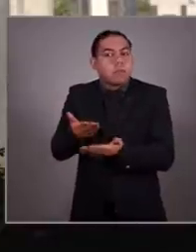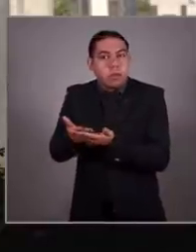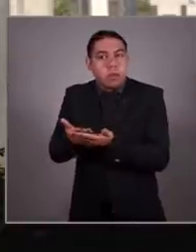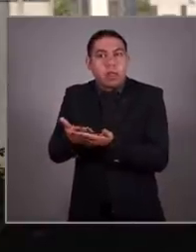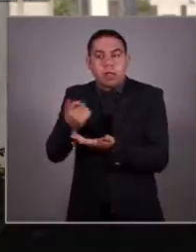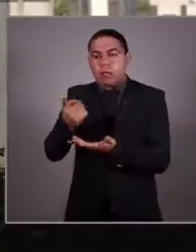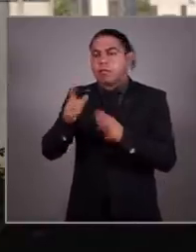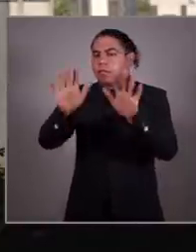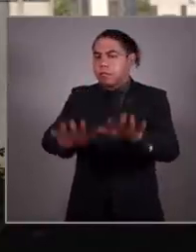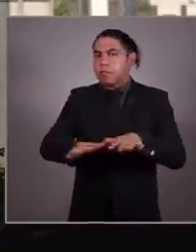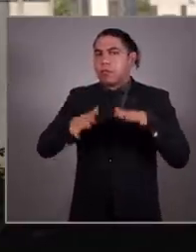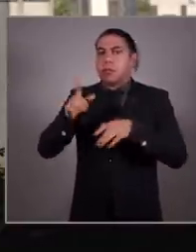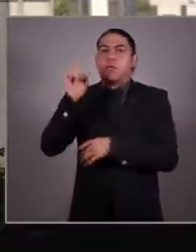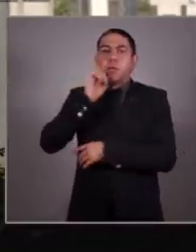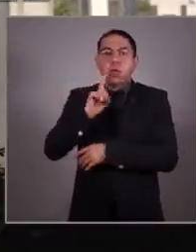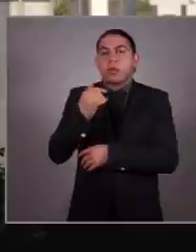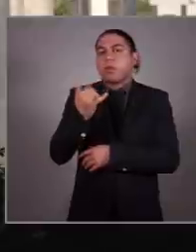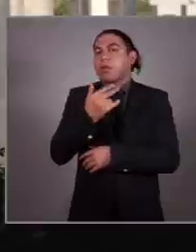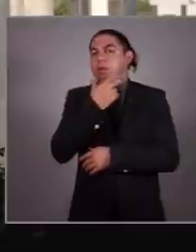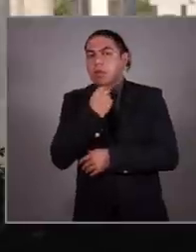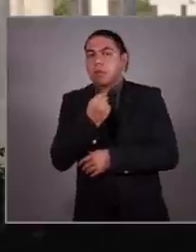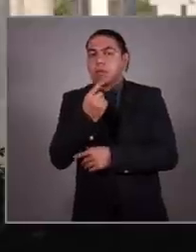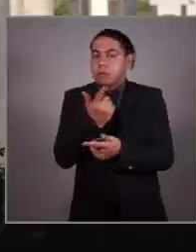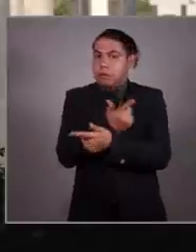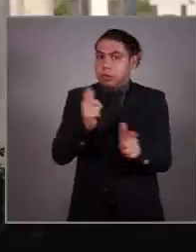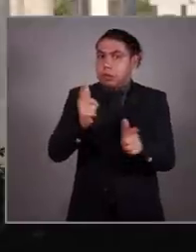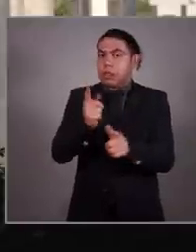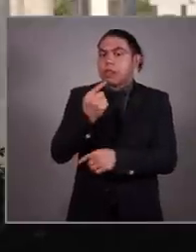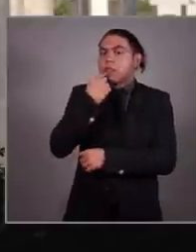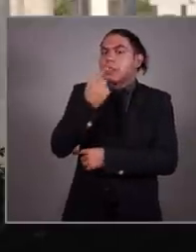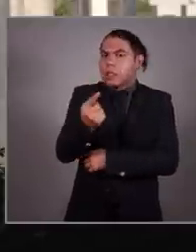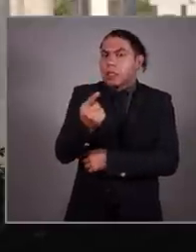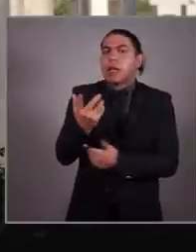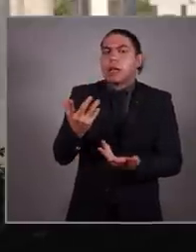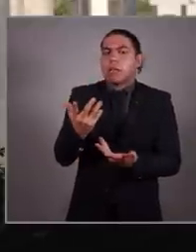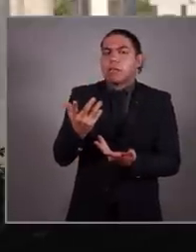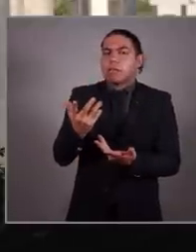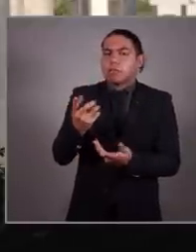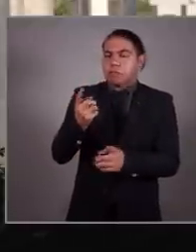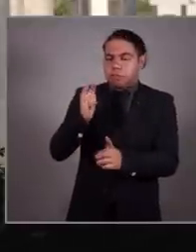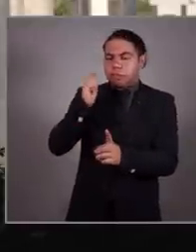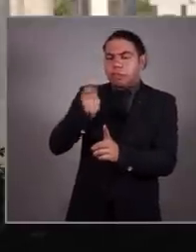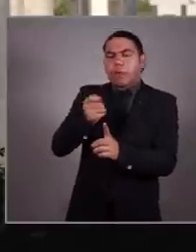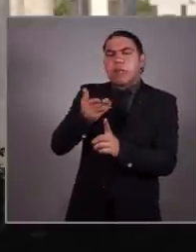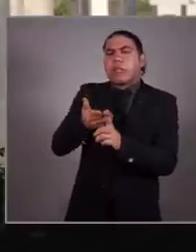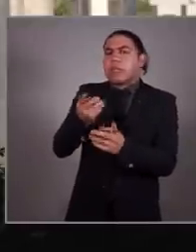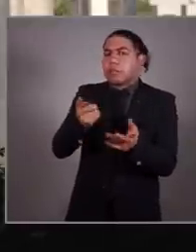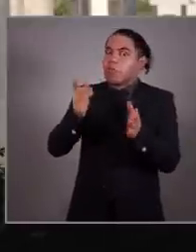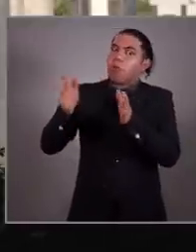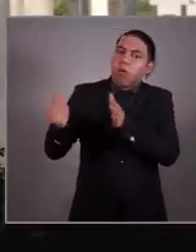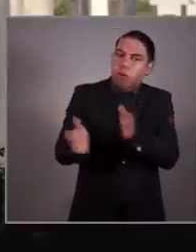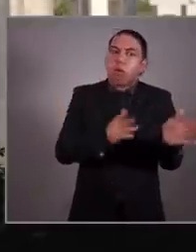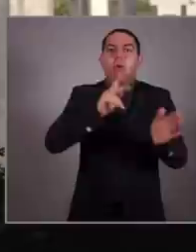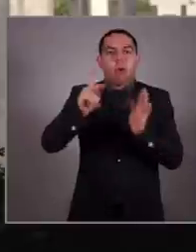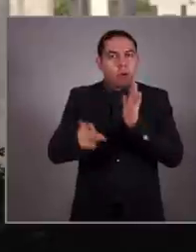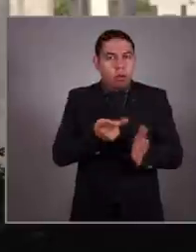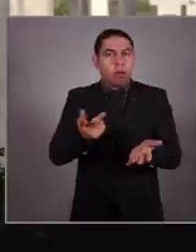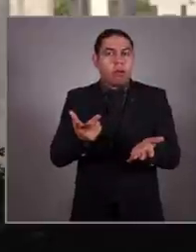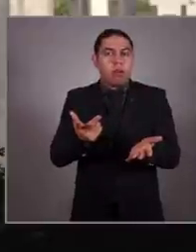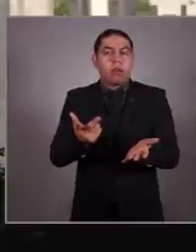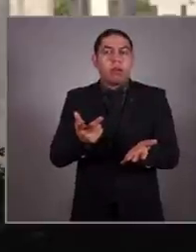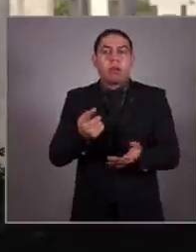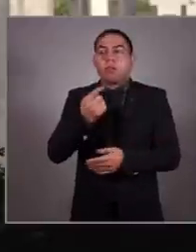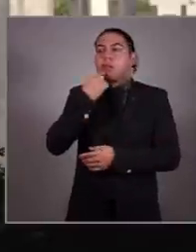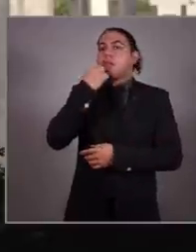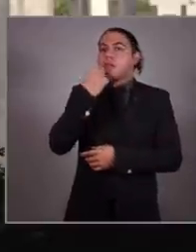convocatoria a mujeres y hombres libres, a quienes les dicen que sus causas se deben de postergar nuevamente. A